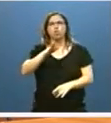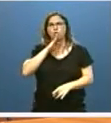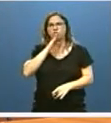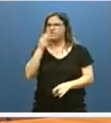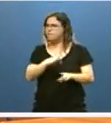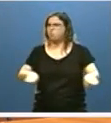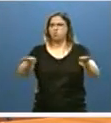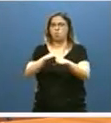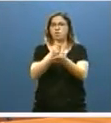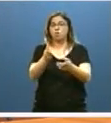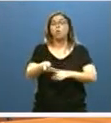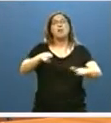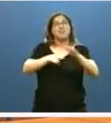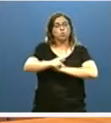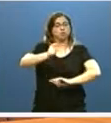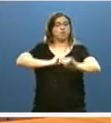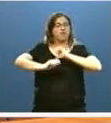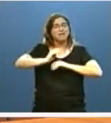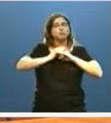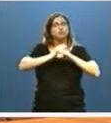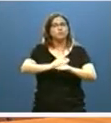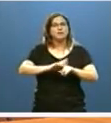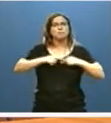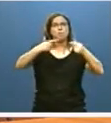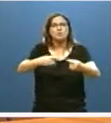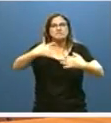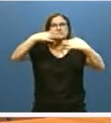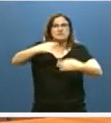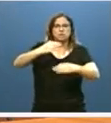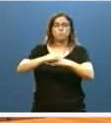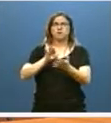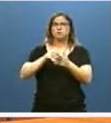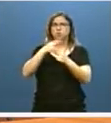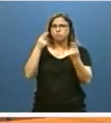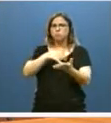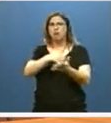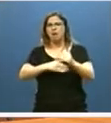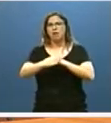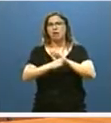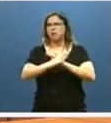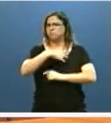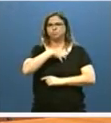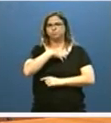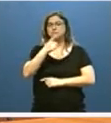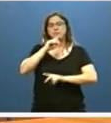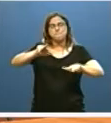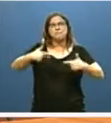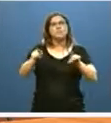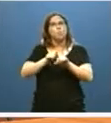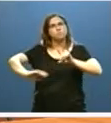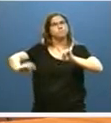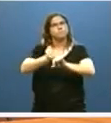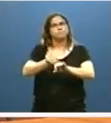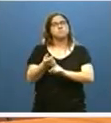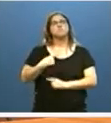que aporte recursos suficientes y no ponga en riesgo la sostenibilidad de los servicios públicos fundamentales y que permita alcanzar